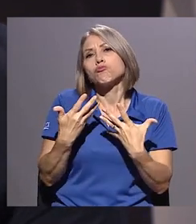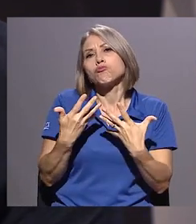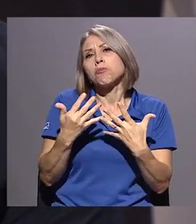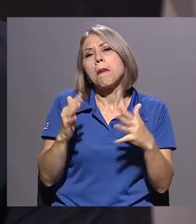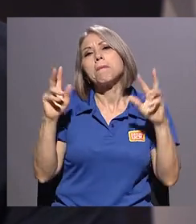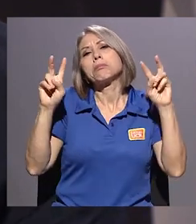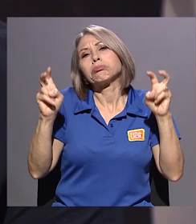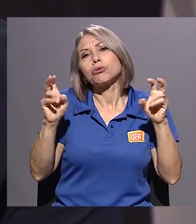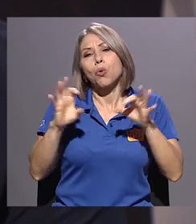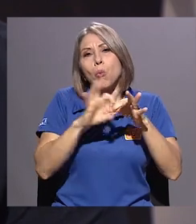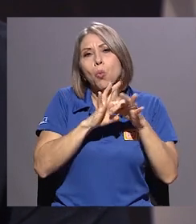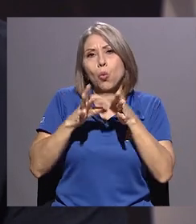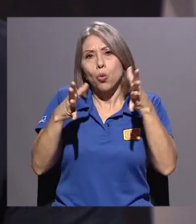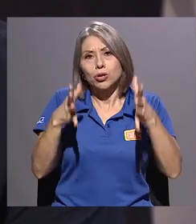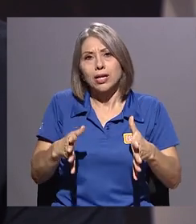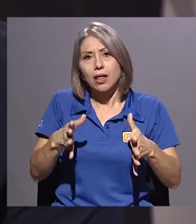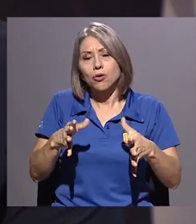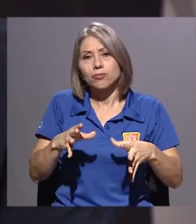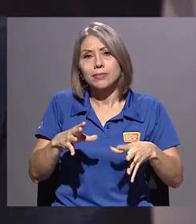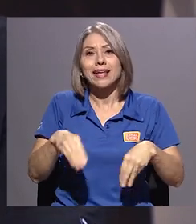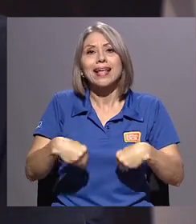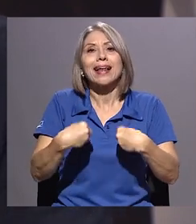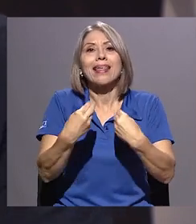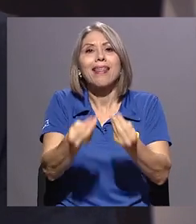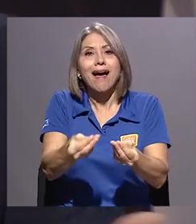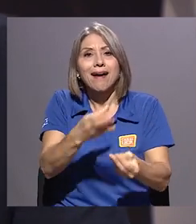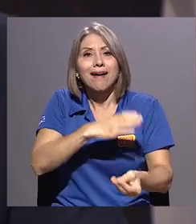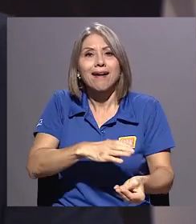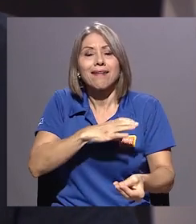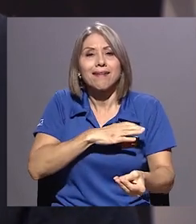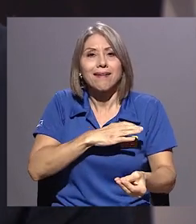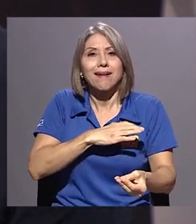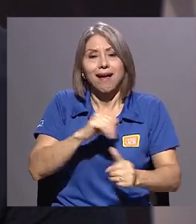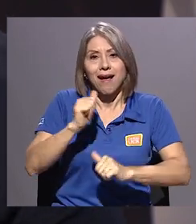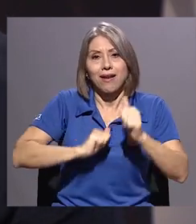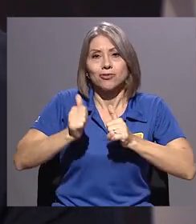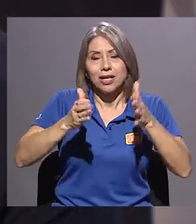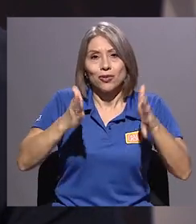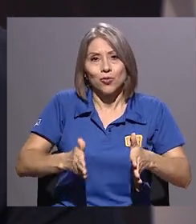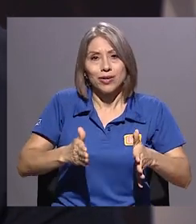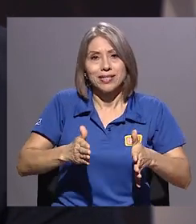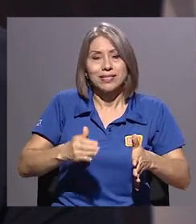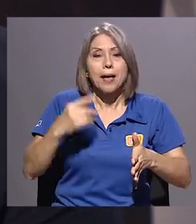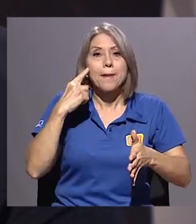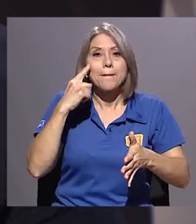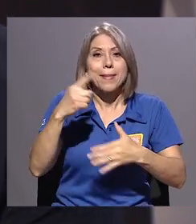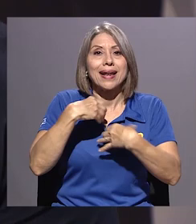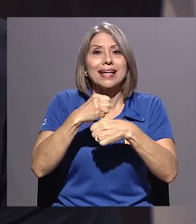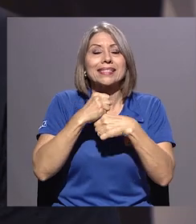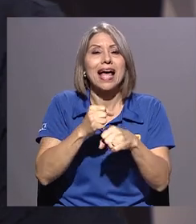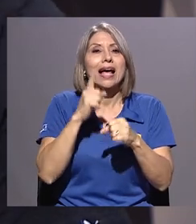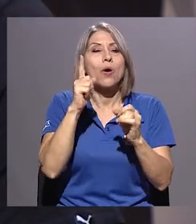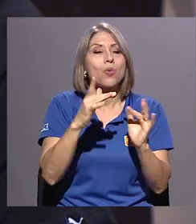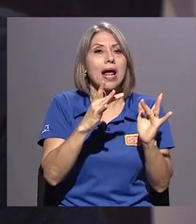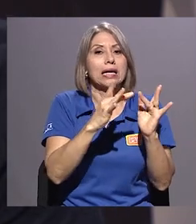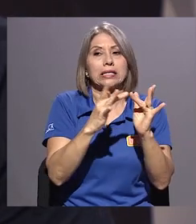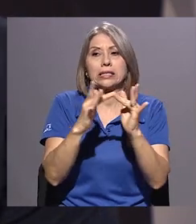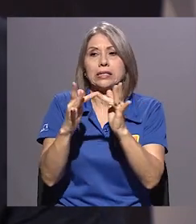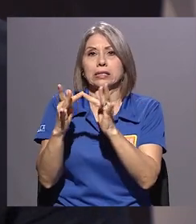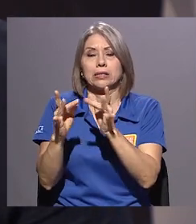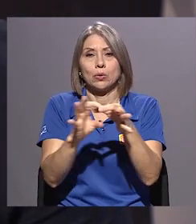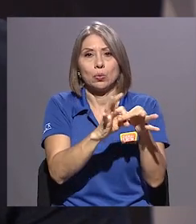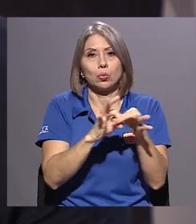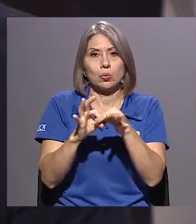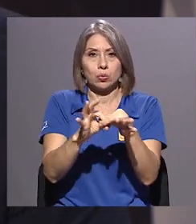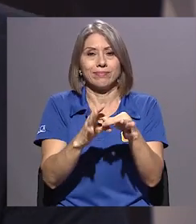le da elementos a los actores para que se cree una dirección colectiva. Por tanto, como yo dirijo